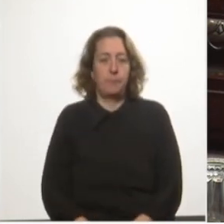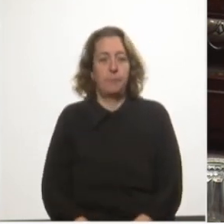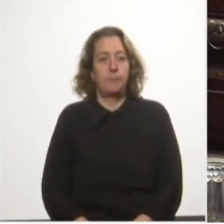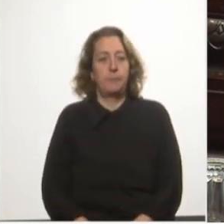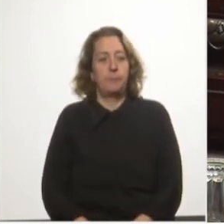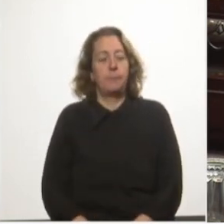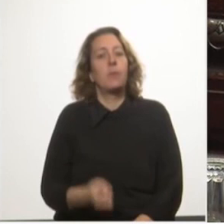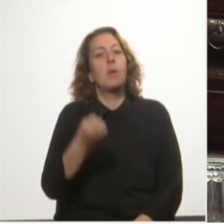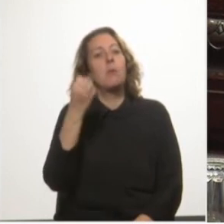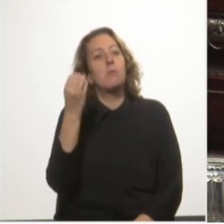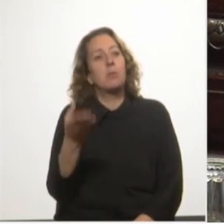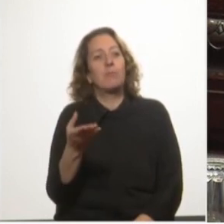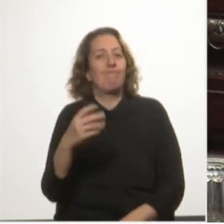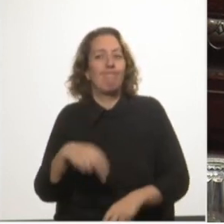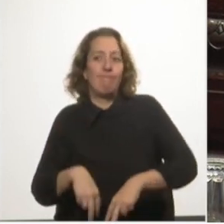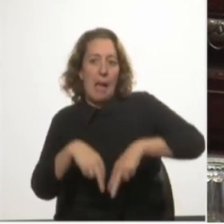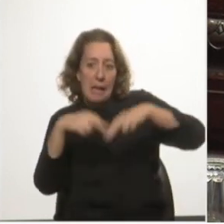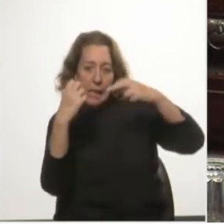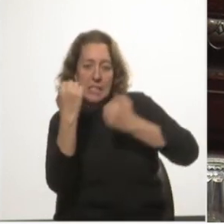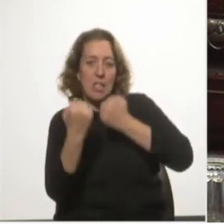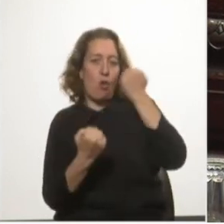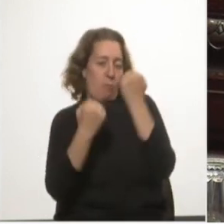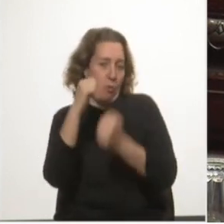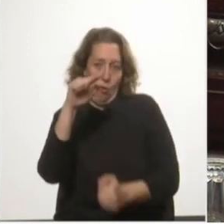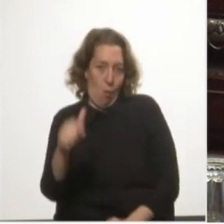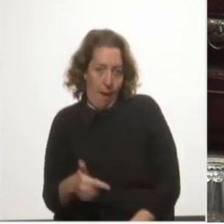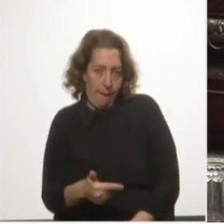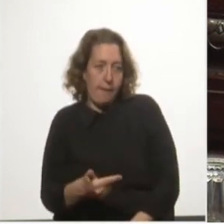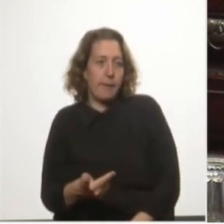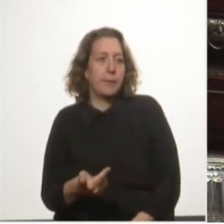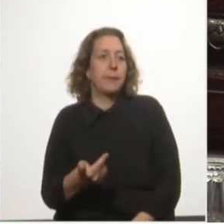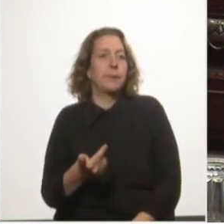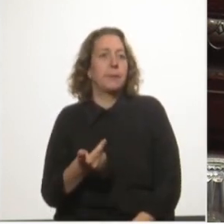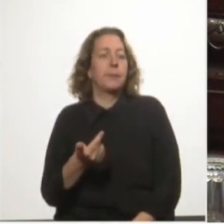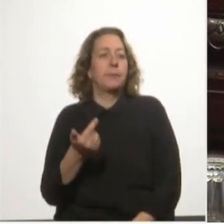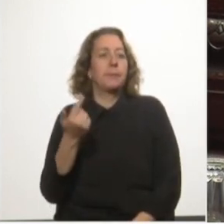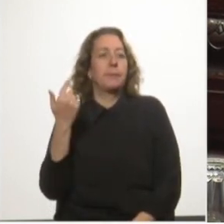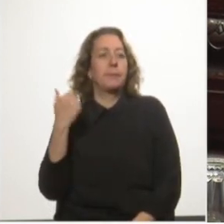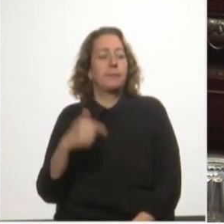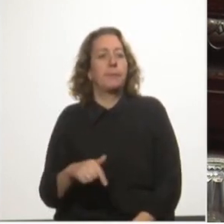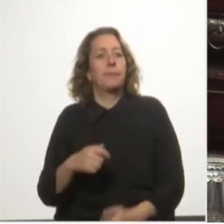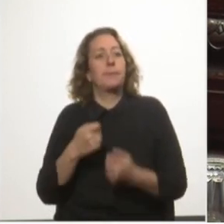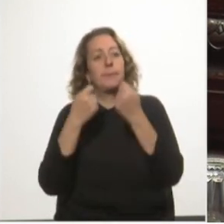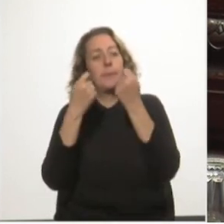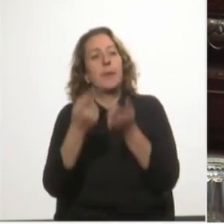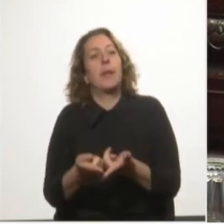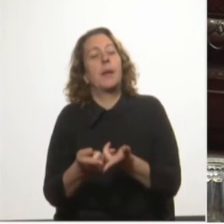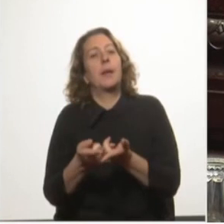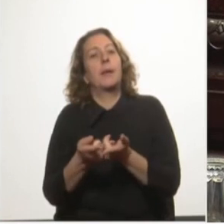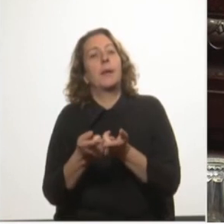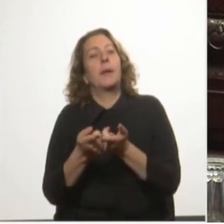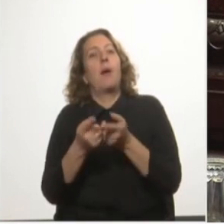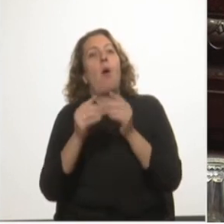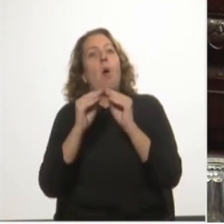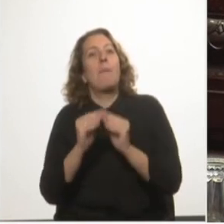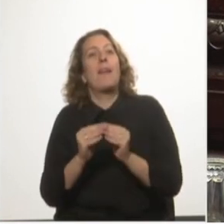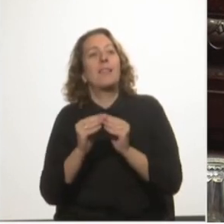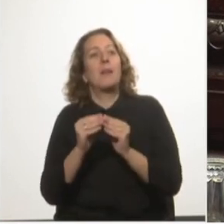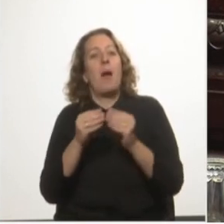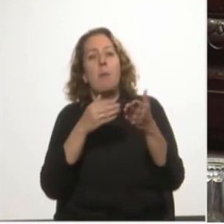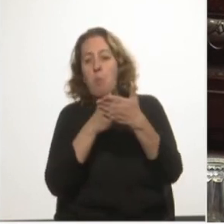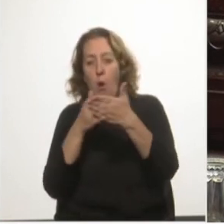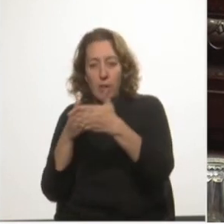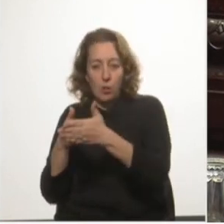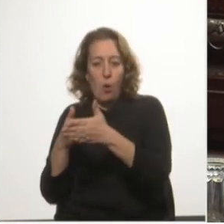Es por ello que no hay análisis económico que pueda sostener que ceder la operativa central del puerto a una corporación